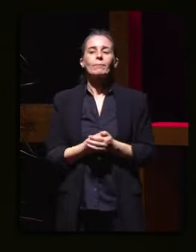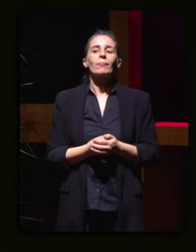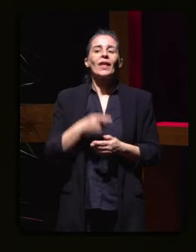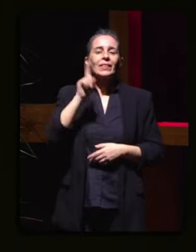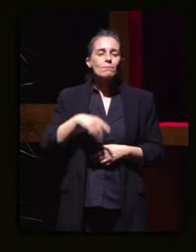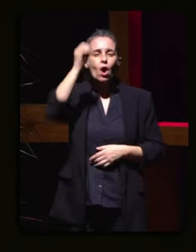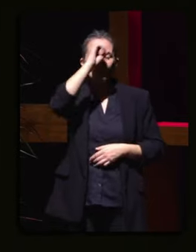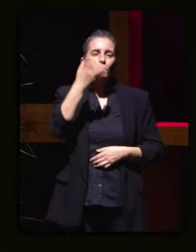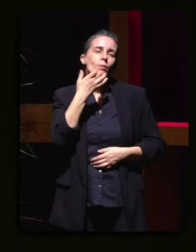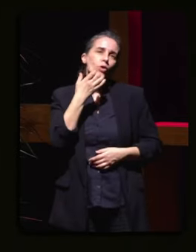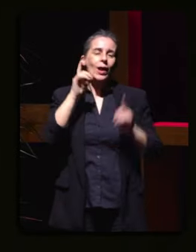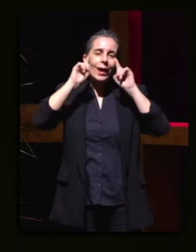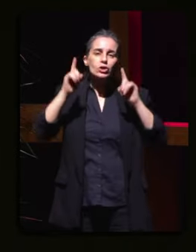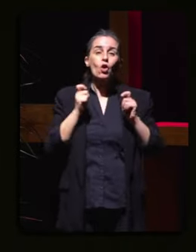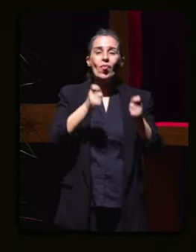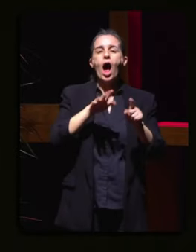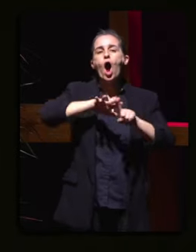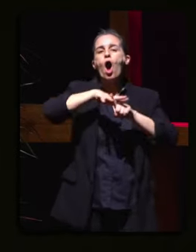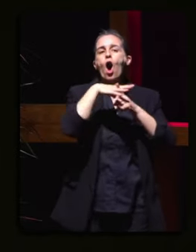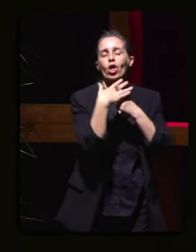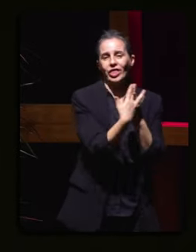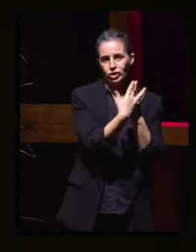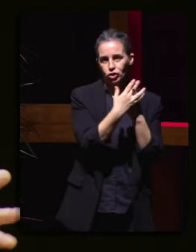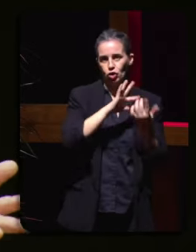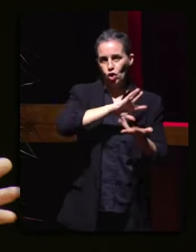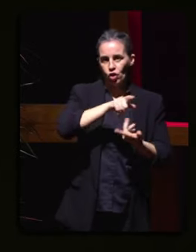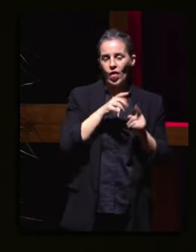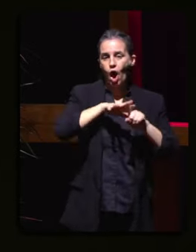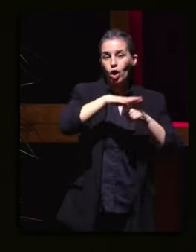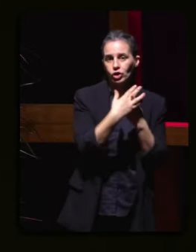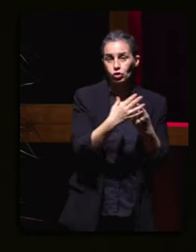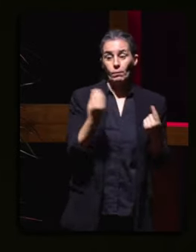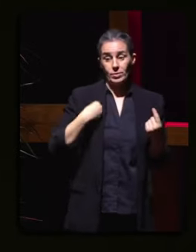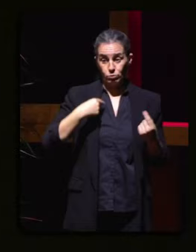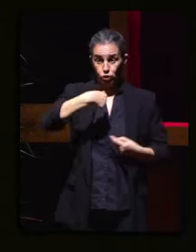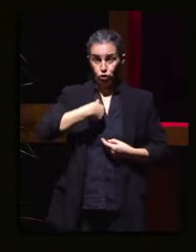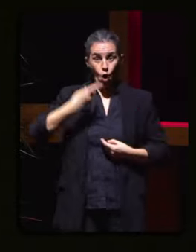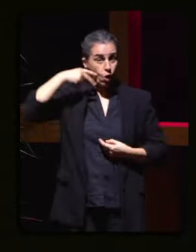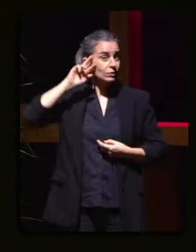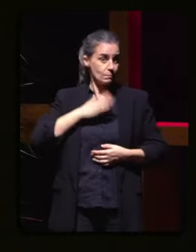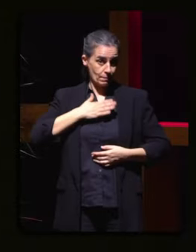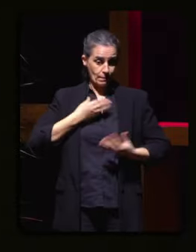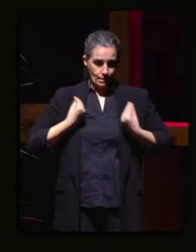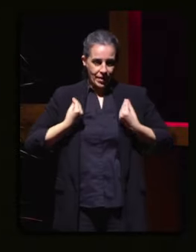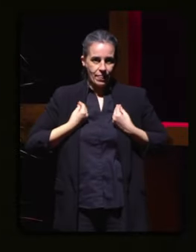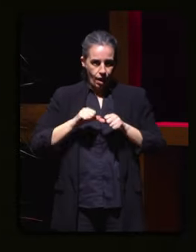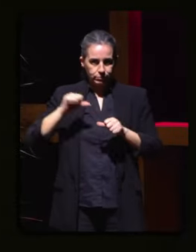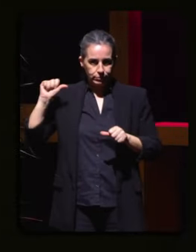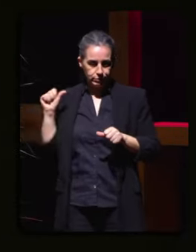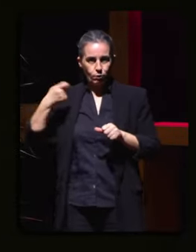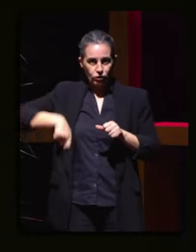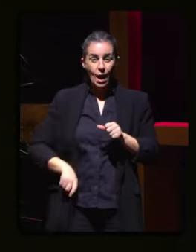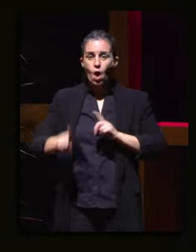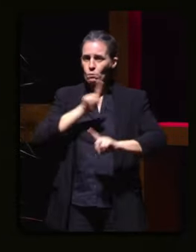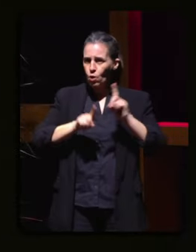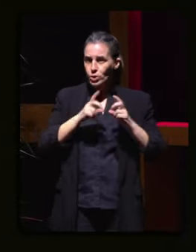contextualizas as noticias, os maiores problemas que o tiven na miña vida profesional foi